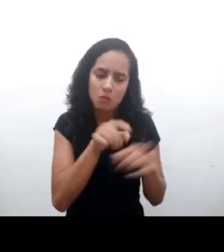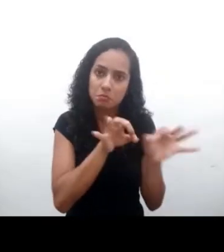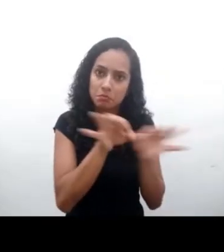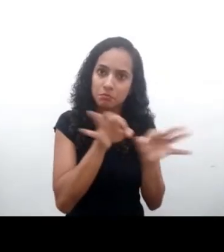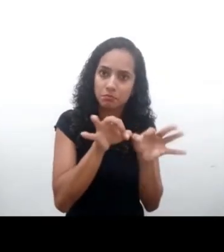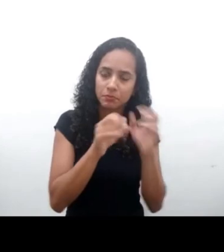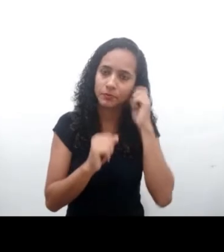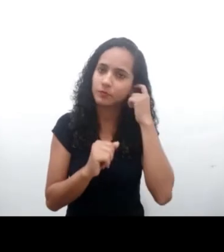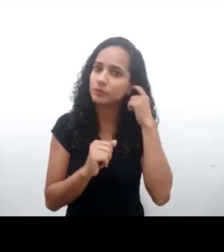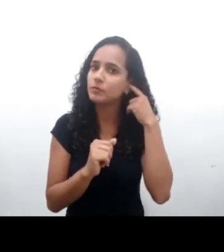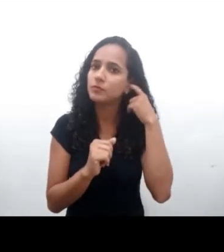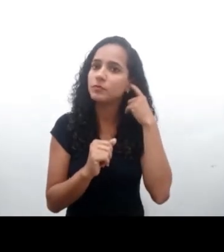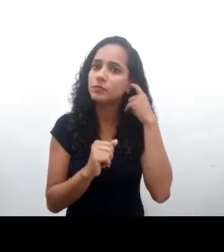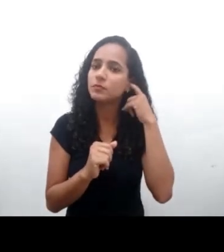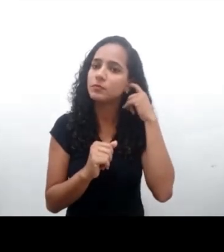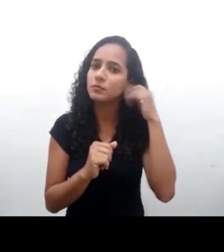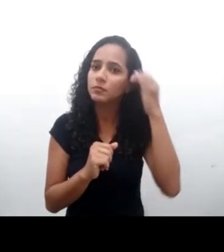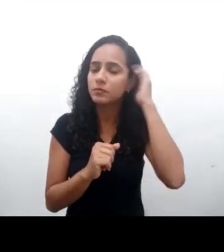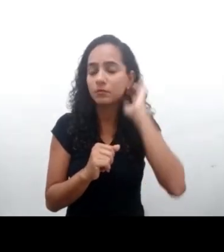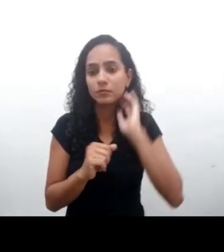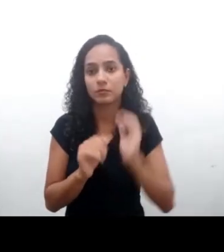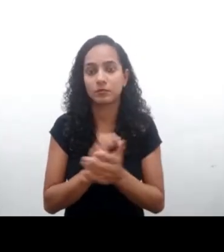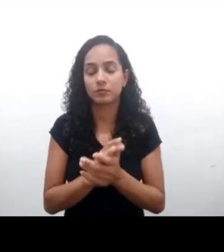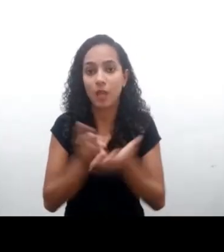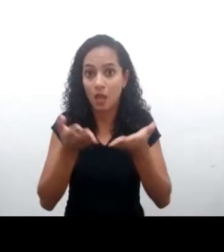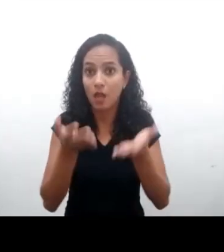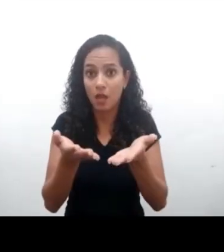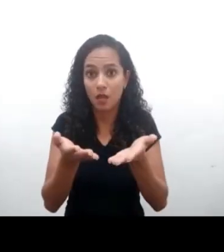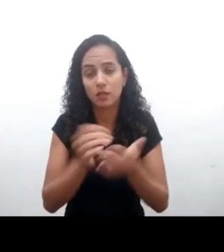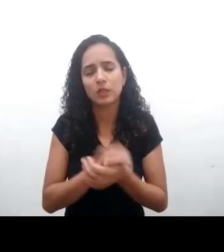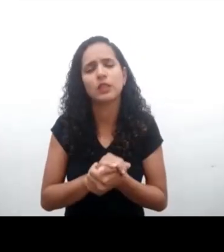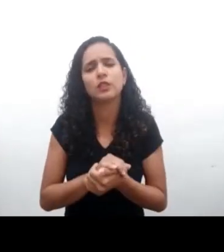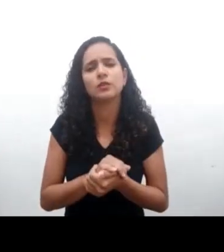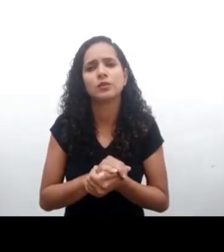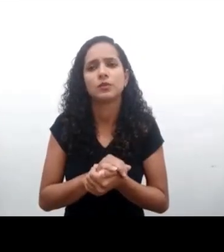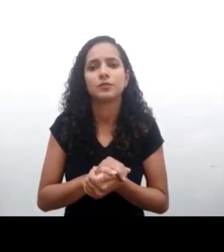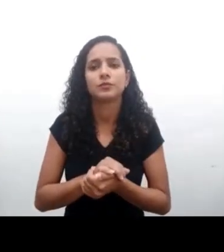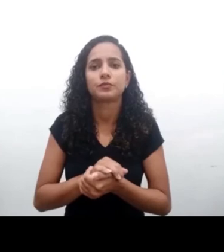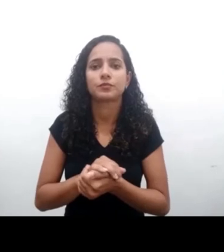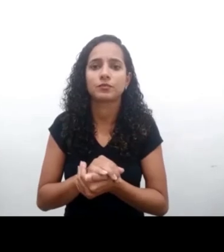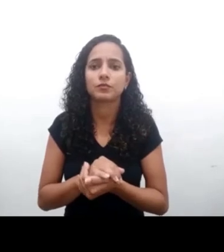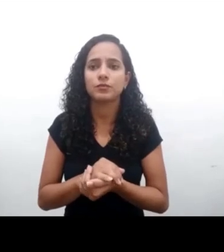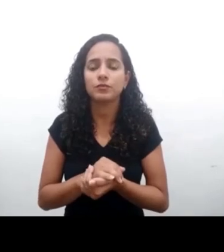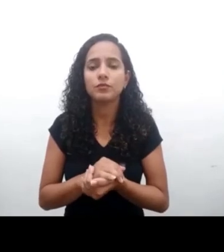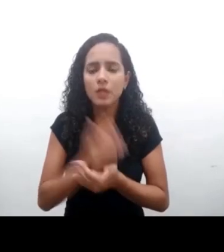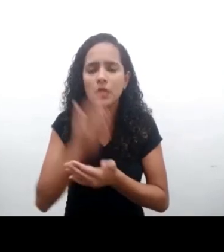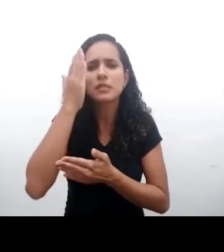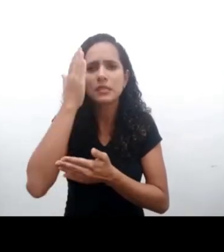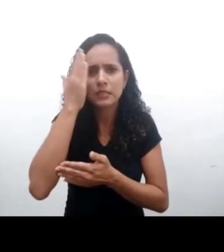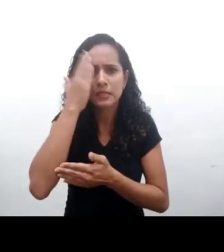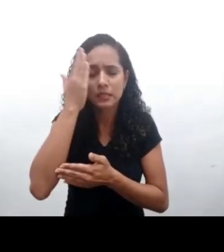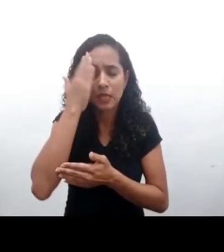En ese sentido, sabemos que la observación general ha generado mucha